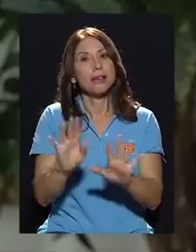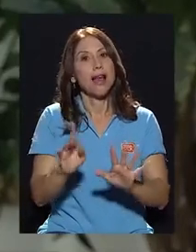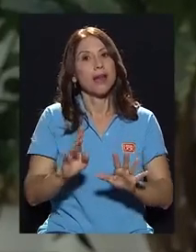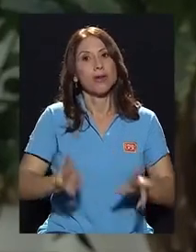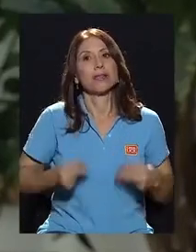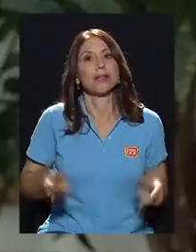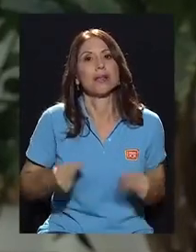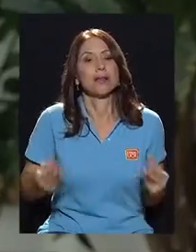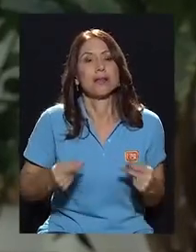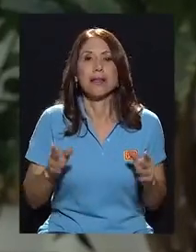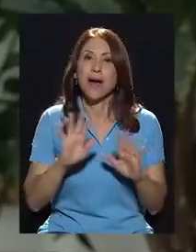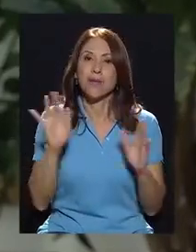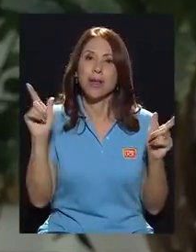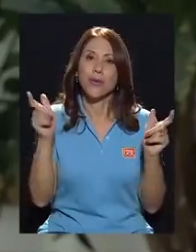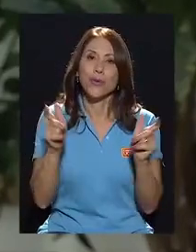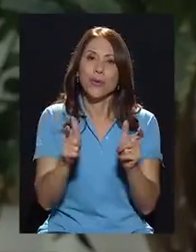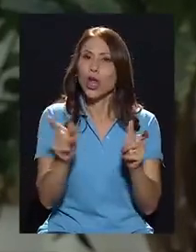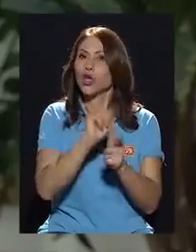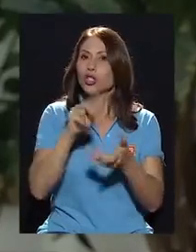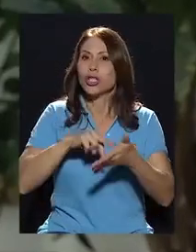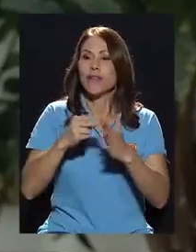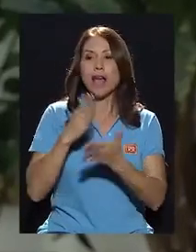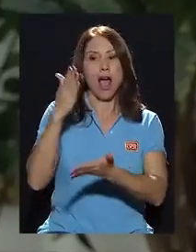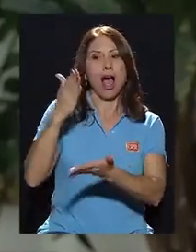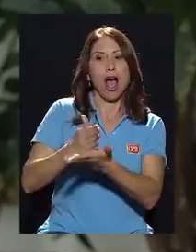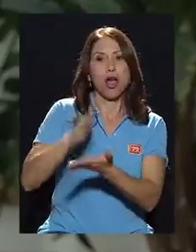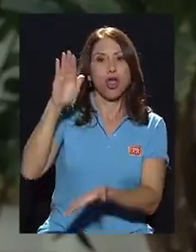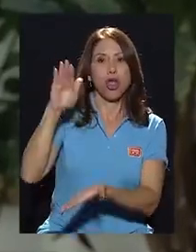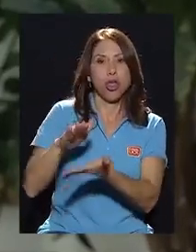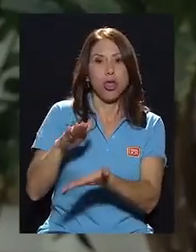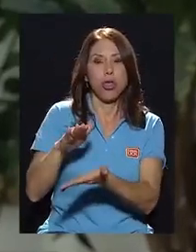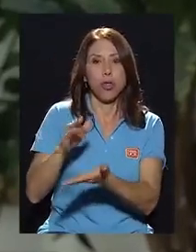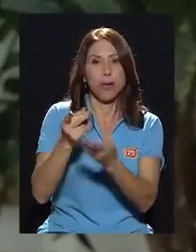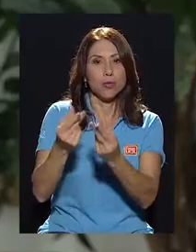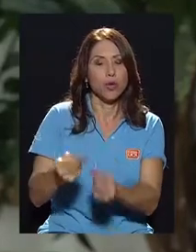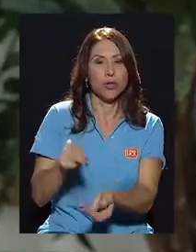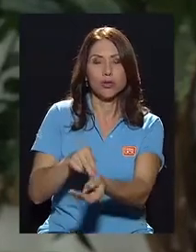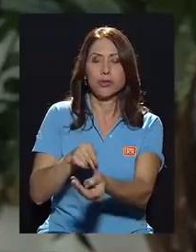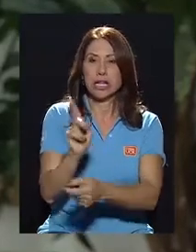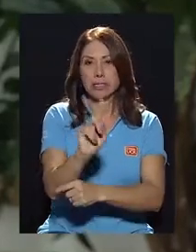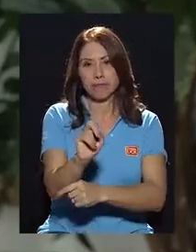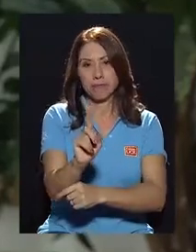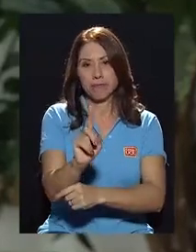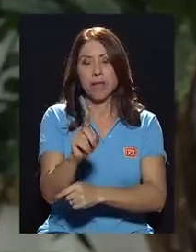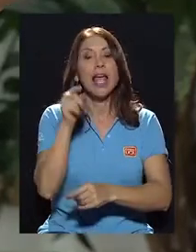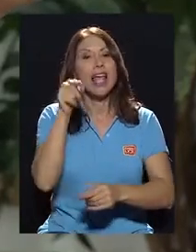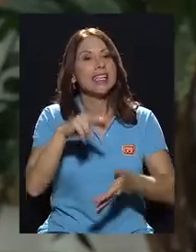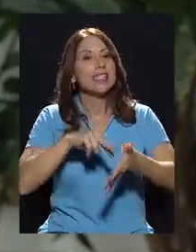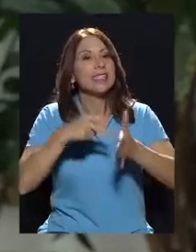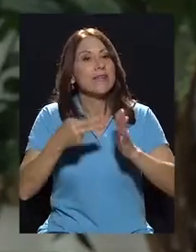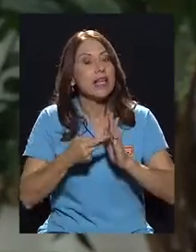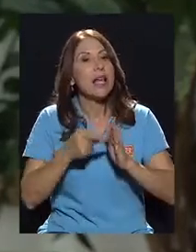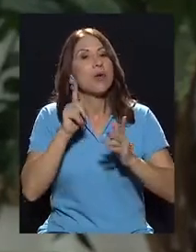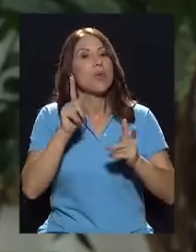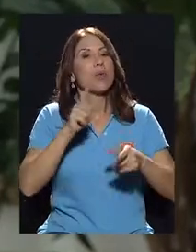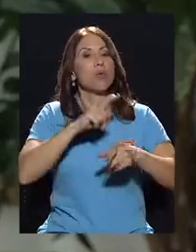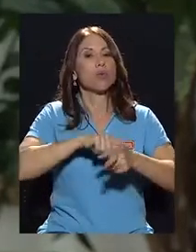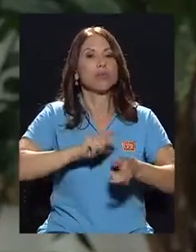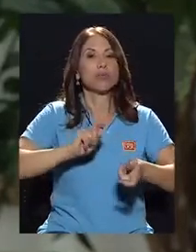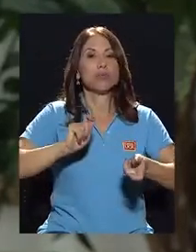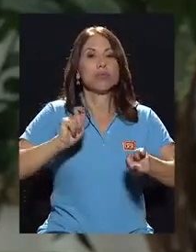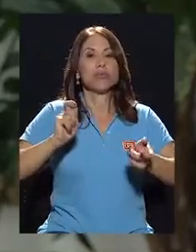o se le va a quitar presupuesto a los hospitales. Y es que se va dando una transición